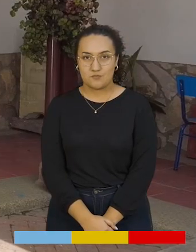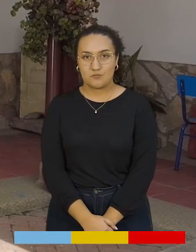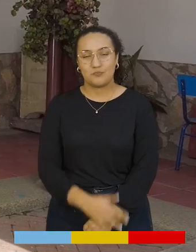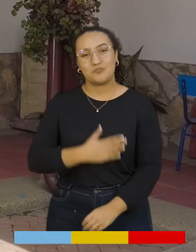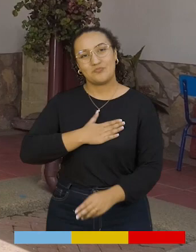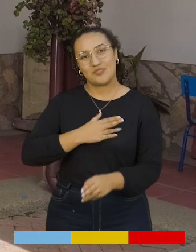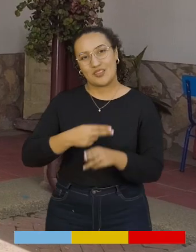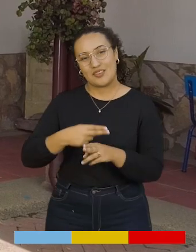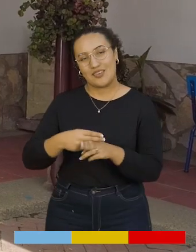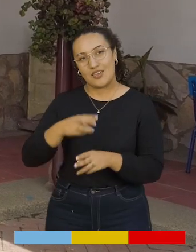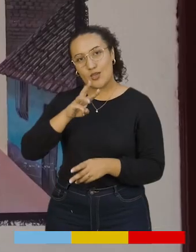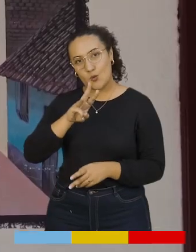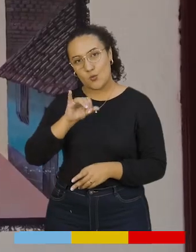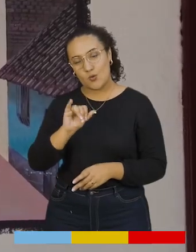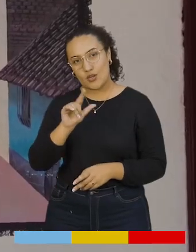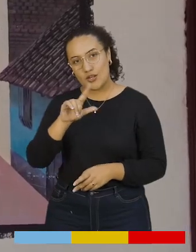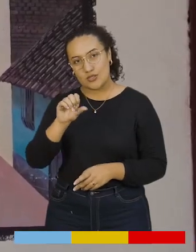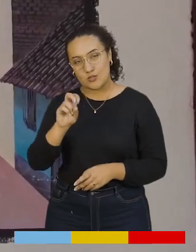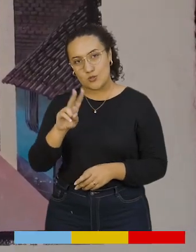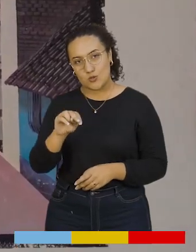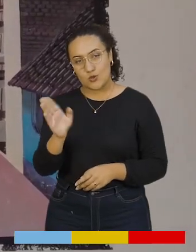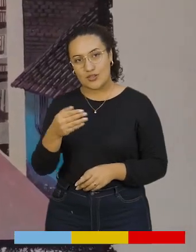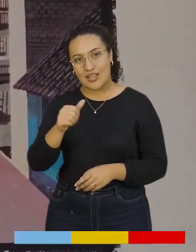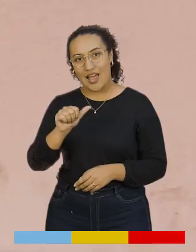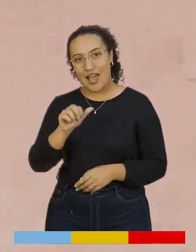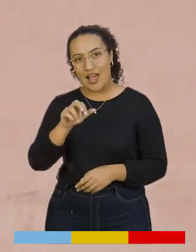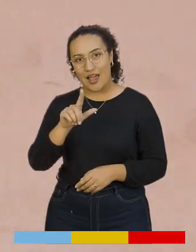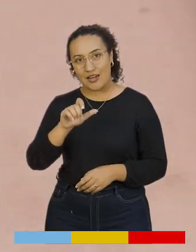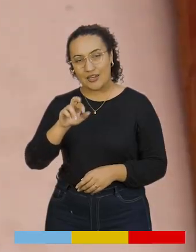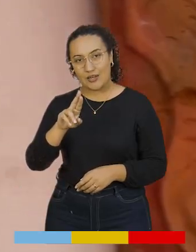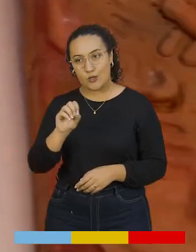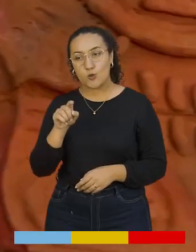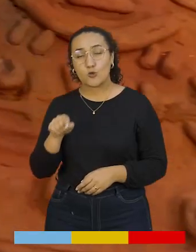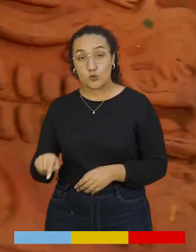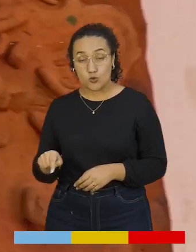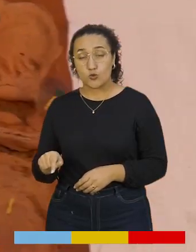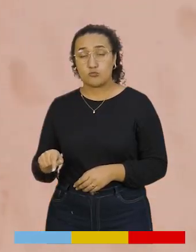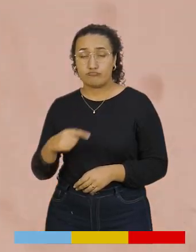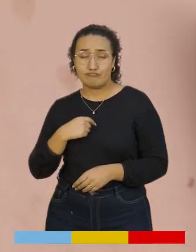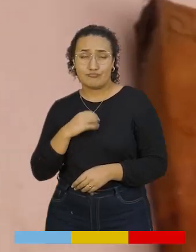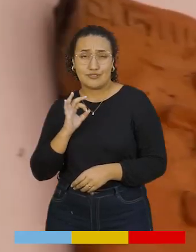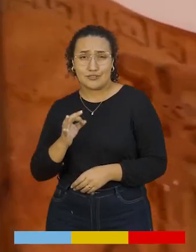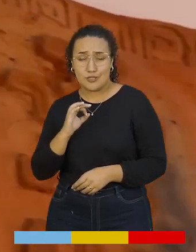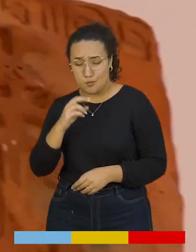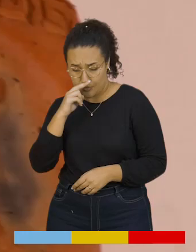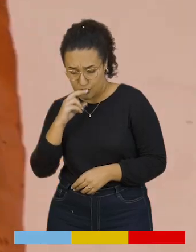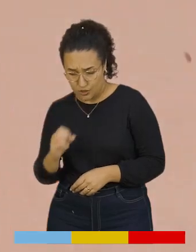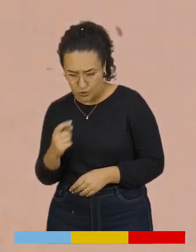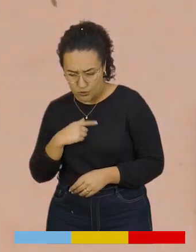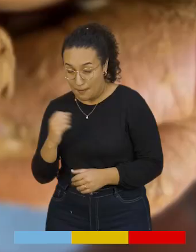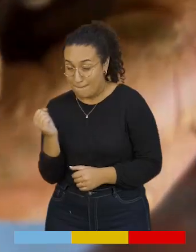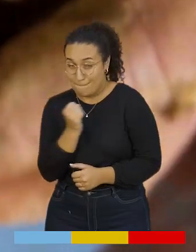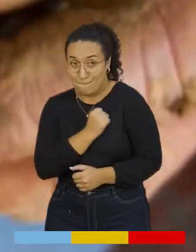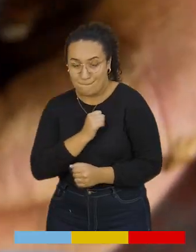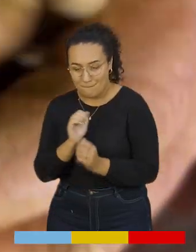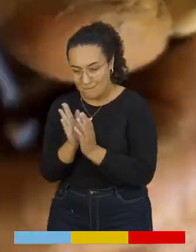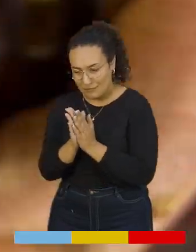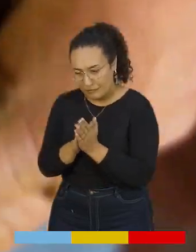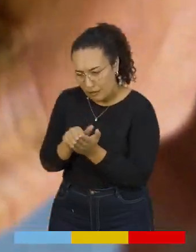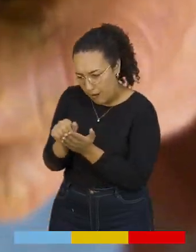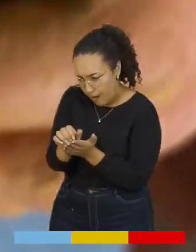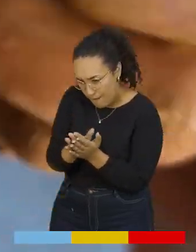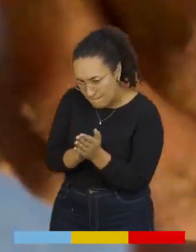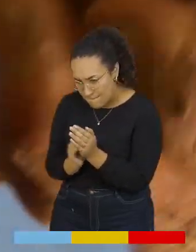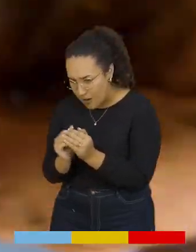Mi nombre es Wilson Alirio López, natal de acá de Timijaca. Yo desde pequeño muy inquieto por la cerámica. Entonces ahí